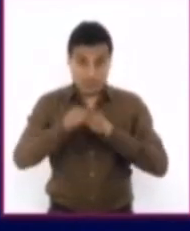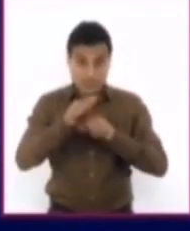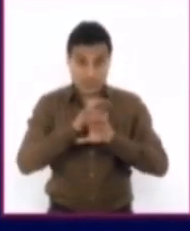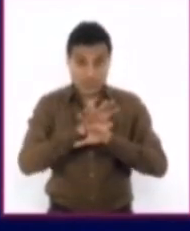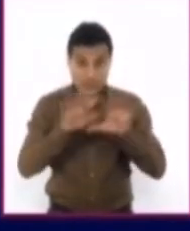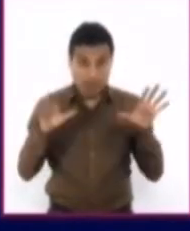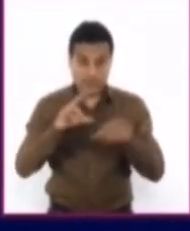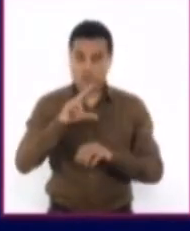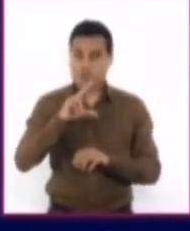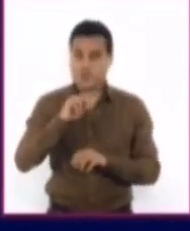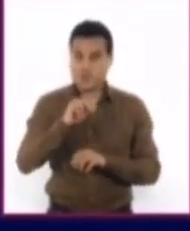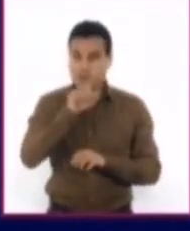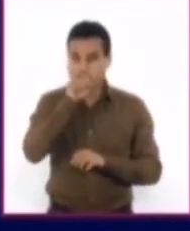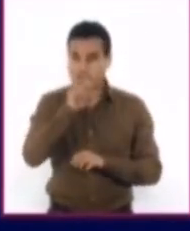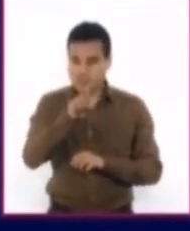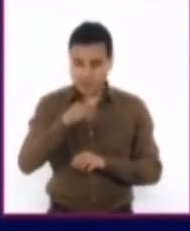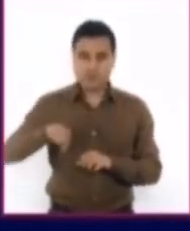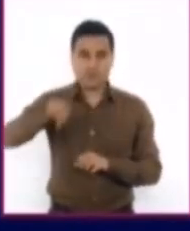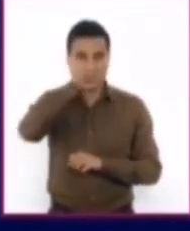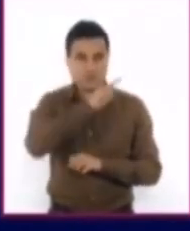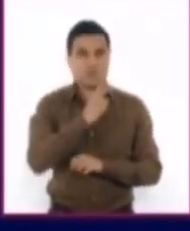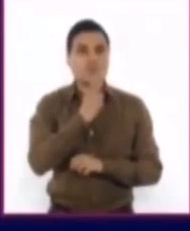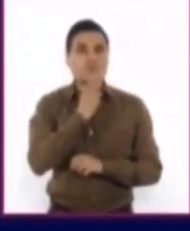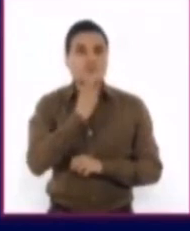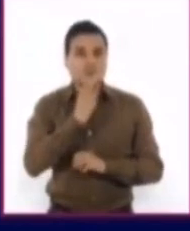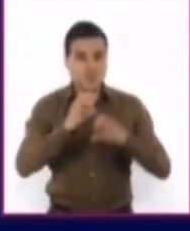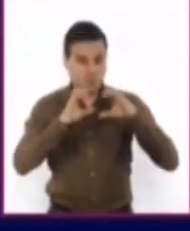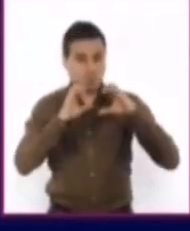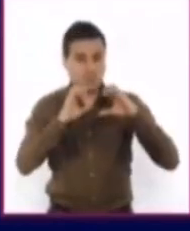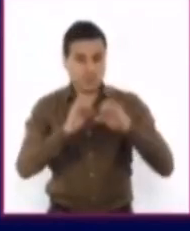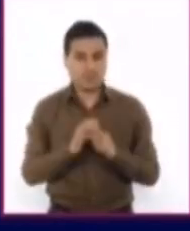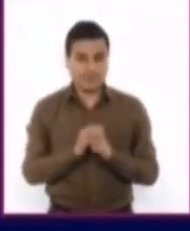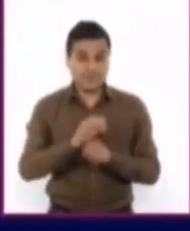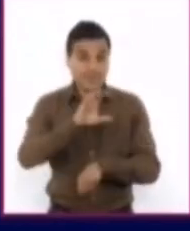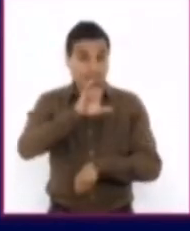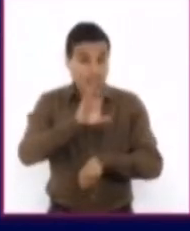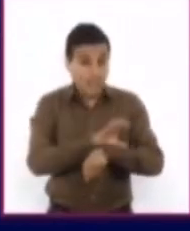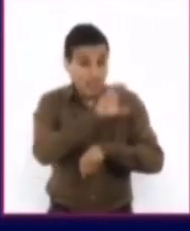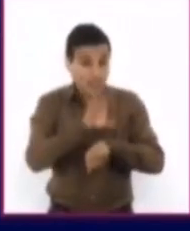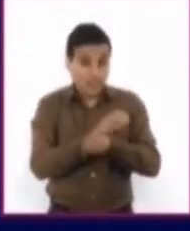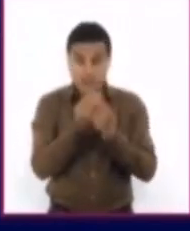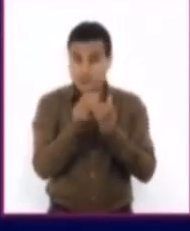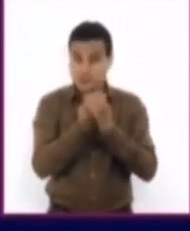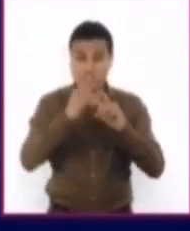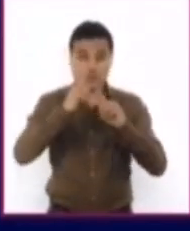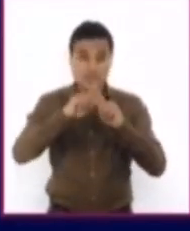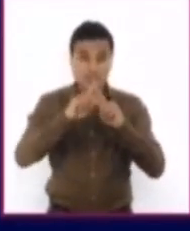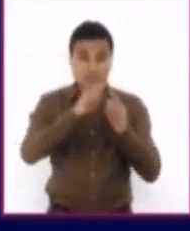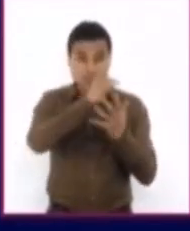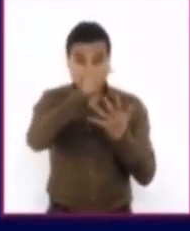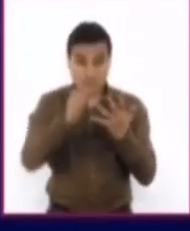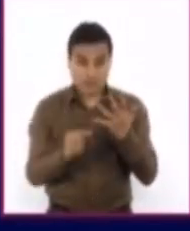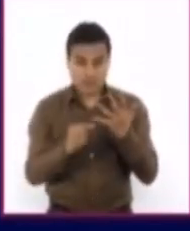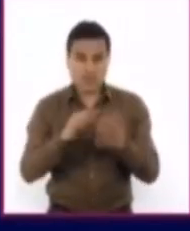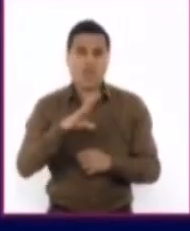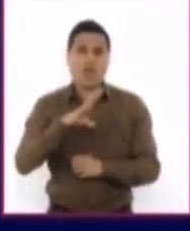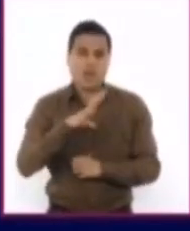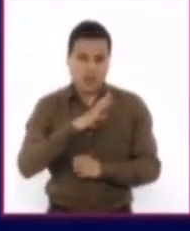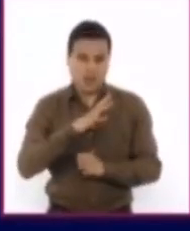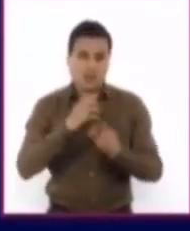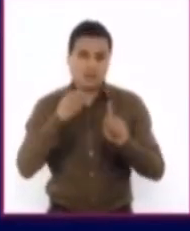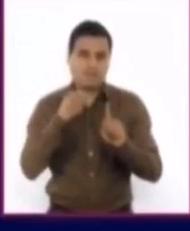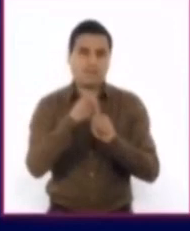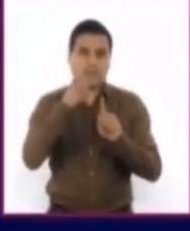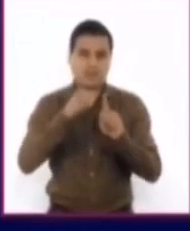equilibrar la cantidad de consumo. Todas las fuentes de energía implican un impacto ambiental en mayor o menor